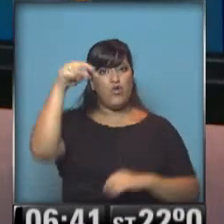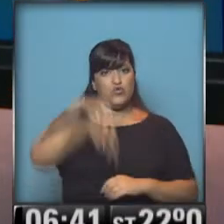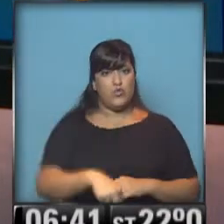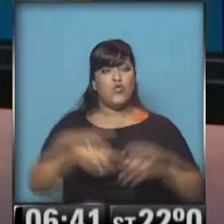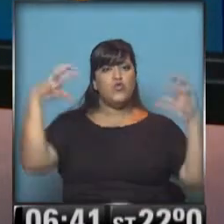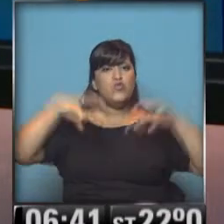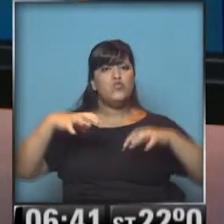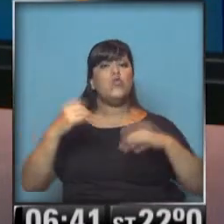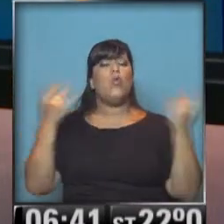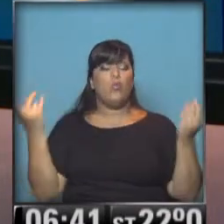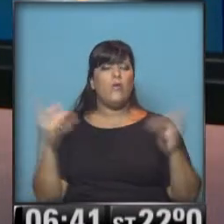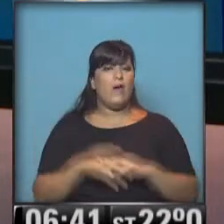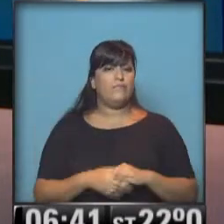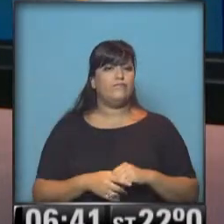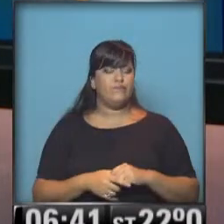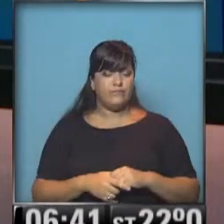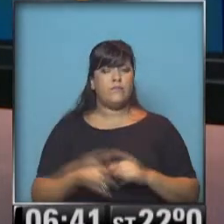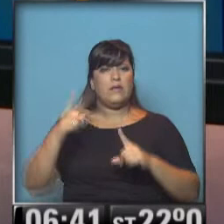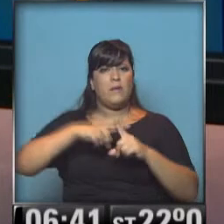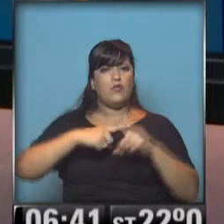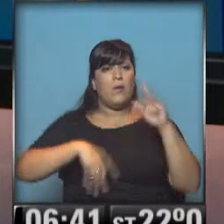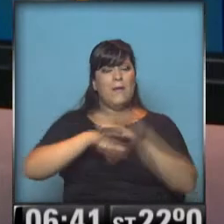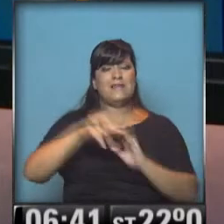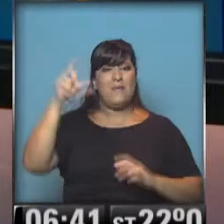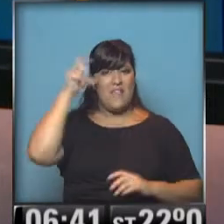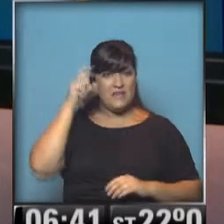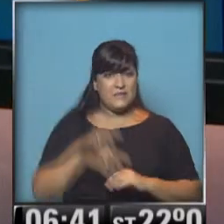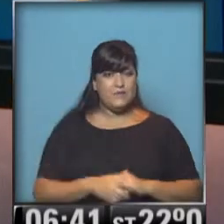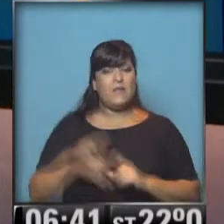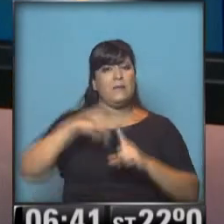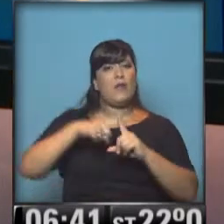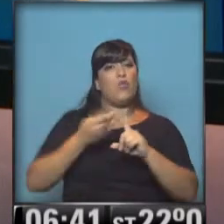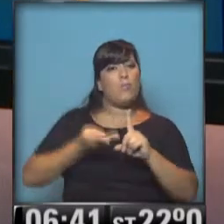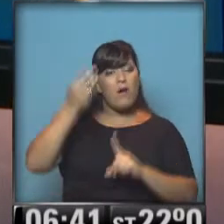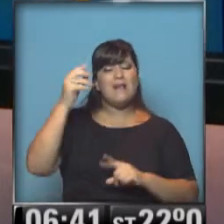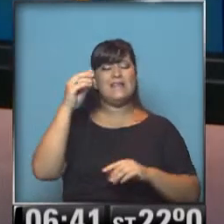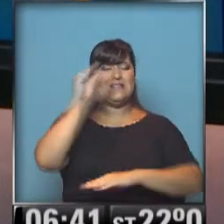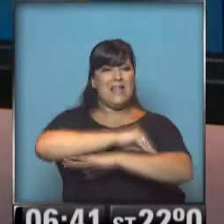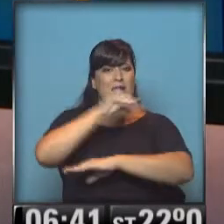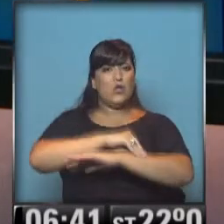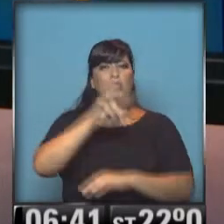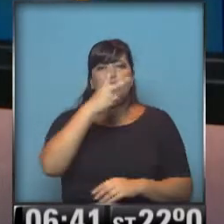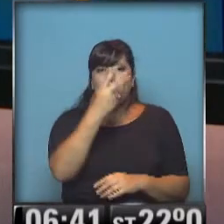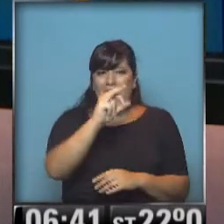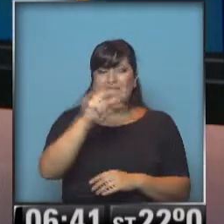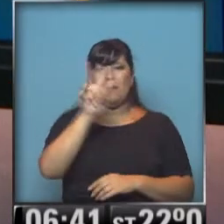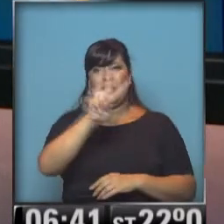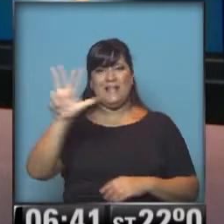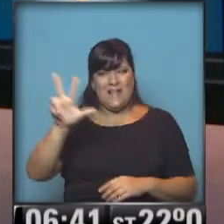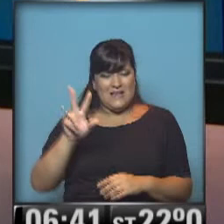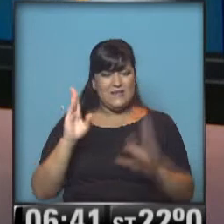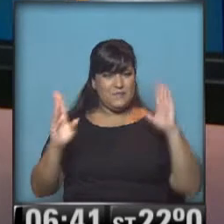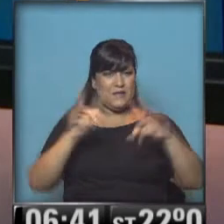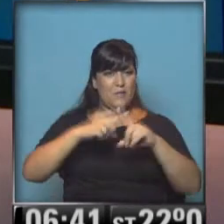precipitaciones en forma intermitente, máximas del orden de los 10 grados. Temperaturas un poquito más elevadas en Santa Cruz, 20 a 23 grados la temperatura máxima,